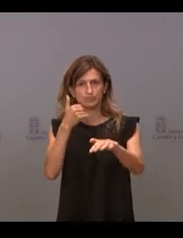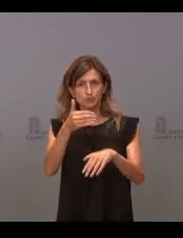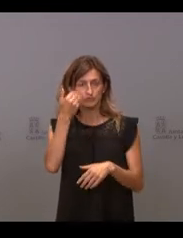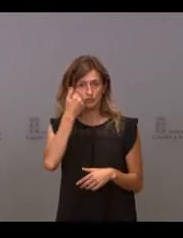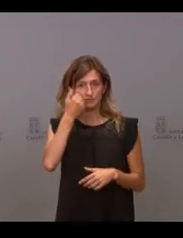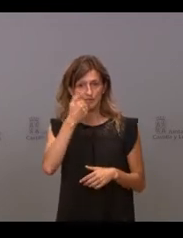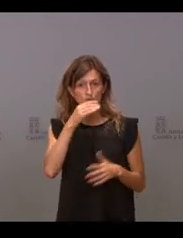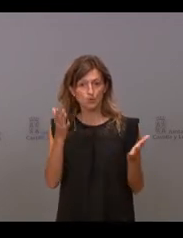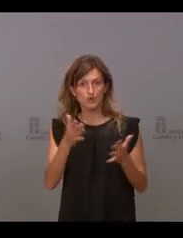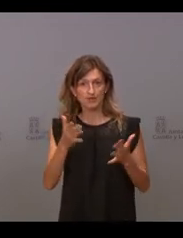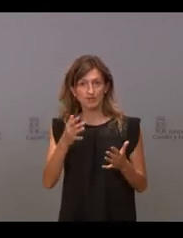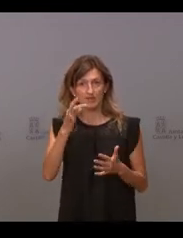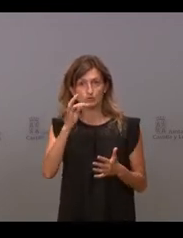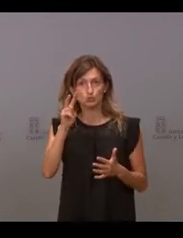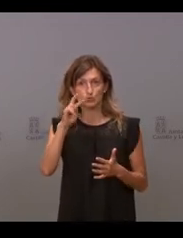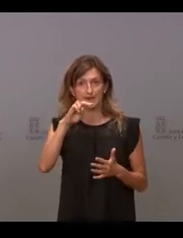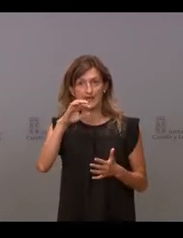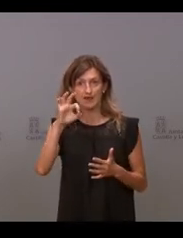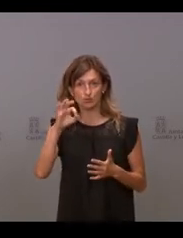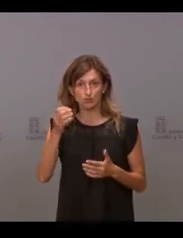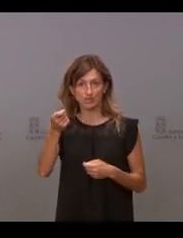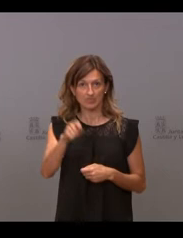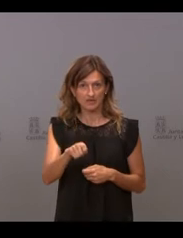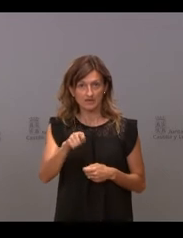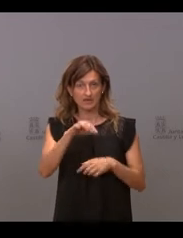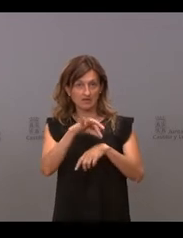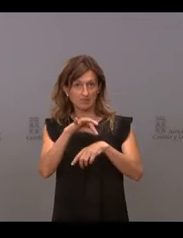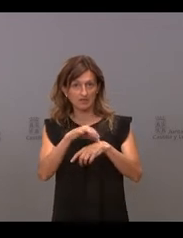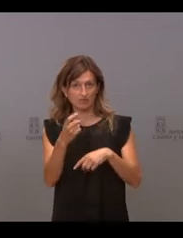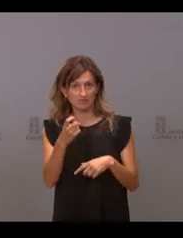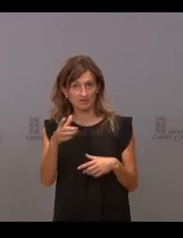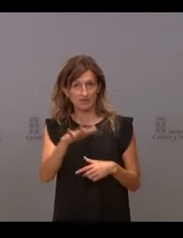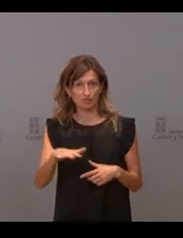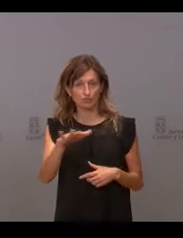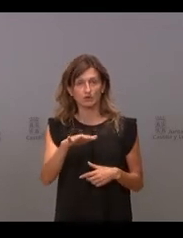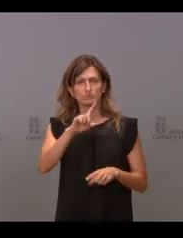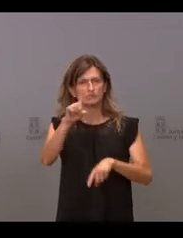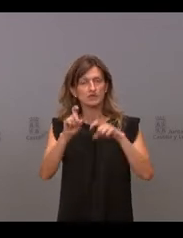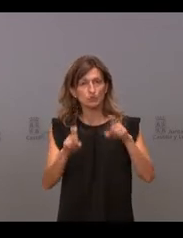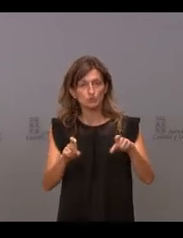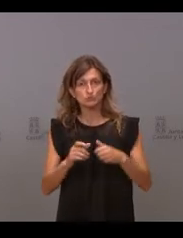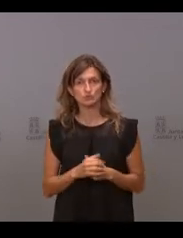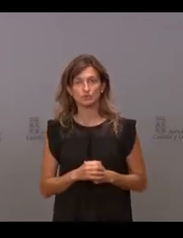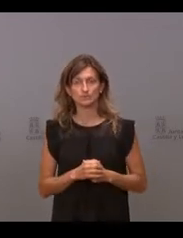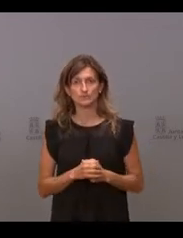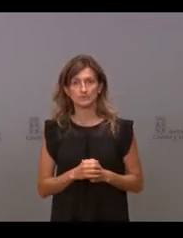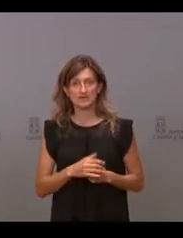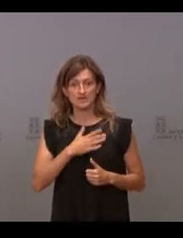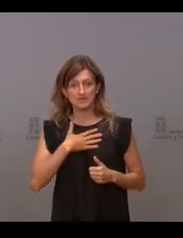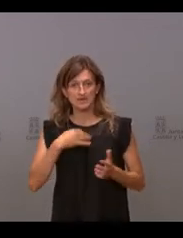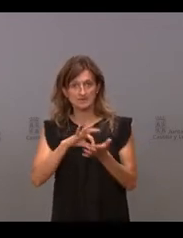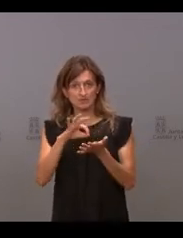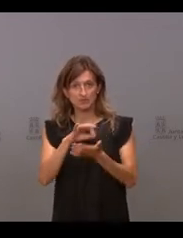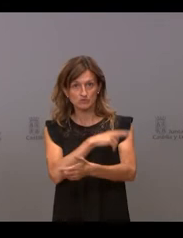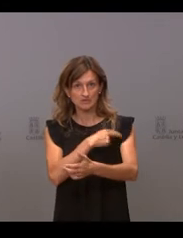cierre de las urgencias de Turégano y la reducción de médicos en la zona. Entonces, mi pregunta es si se replantean la reorganización de los servicios